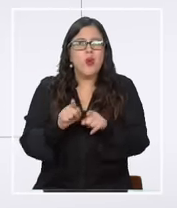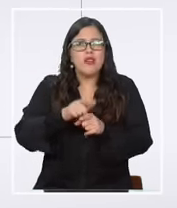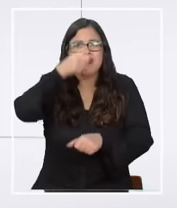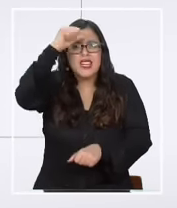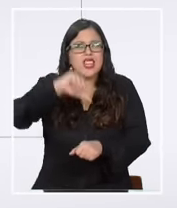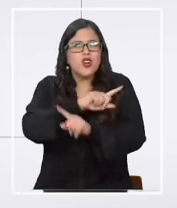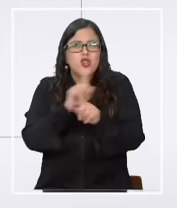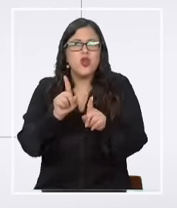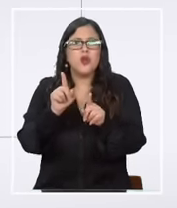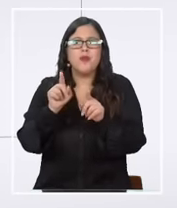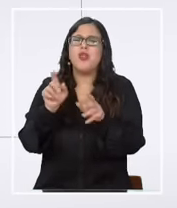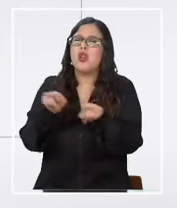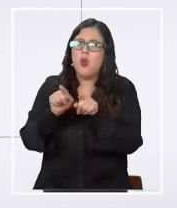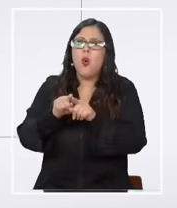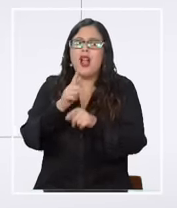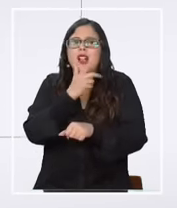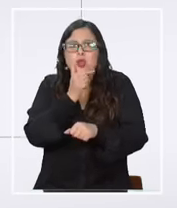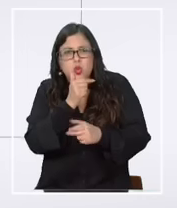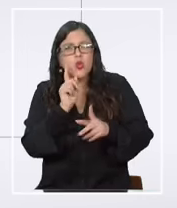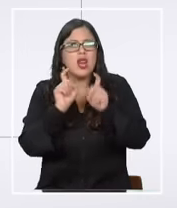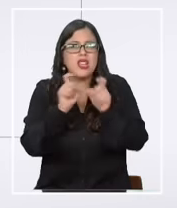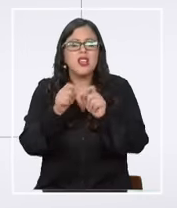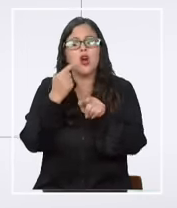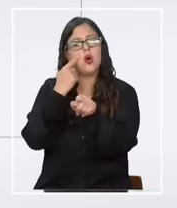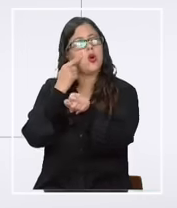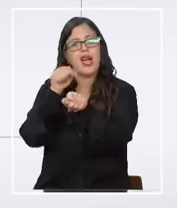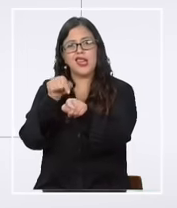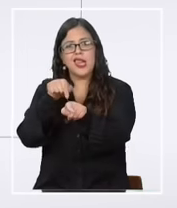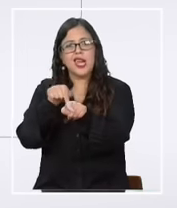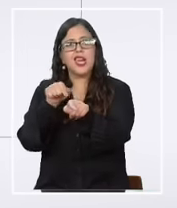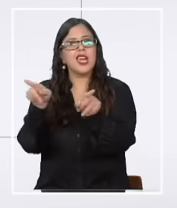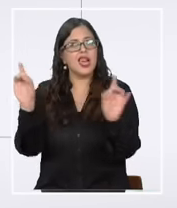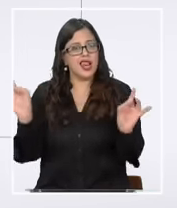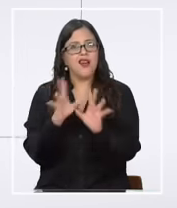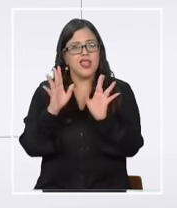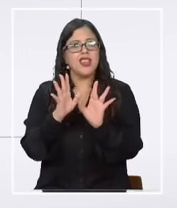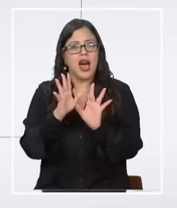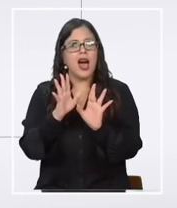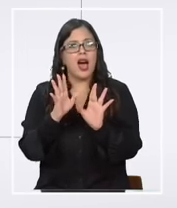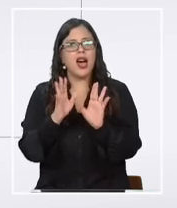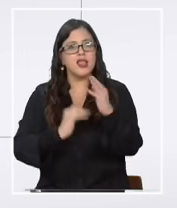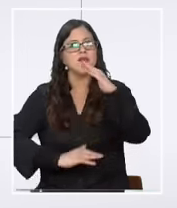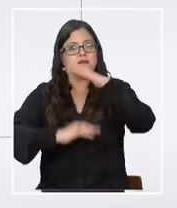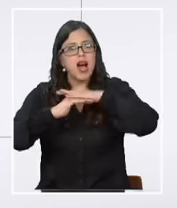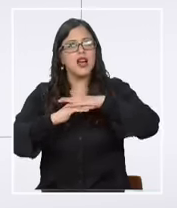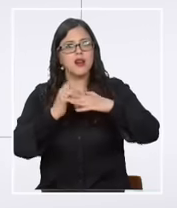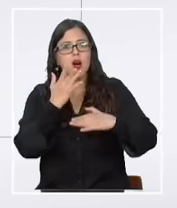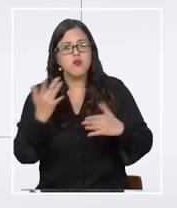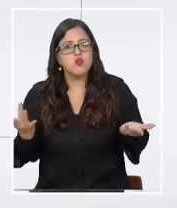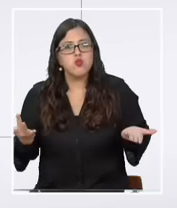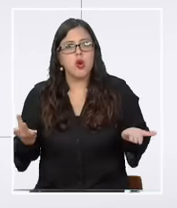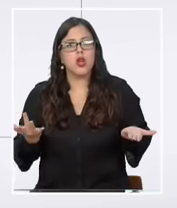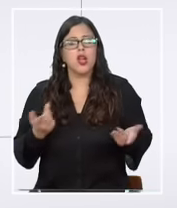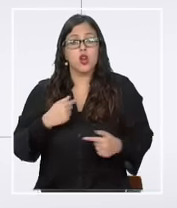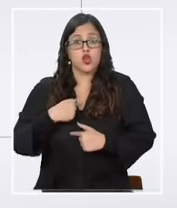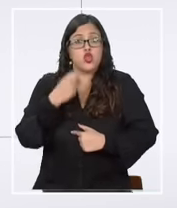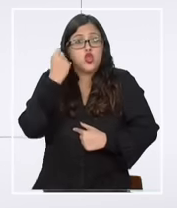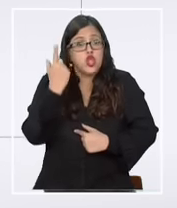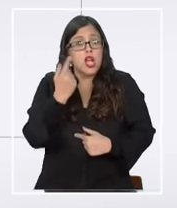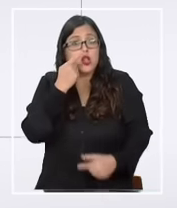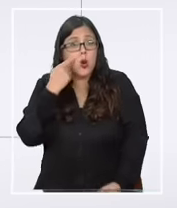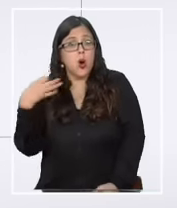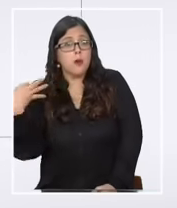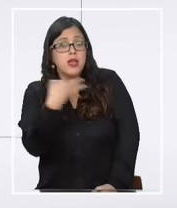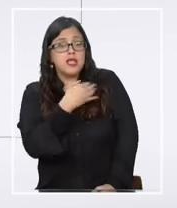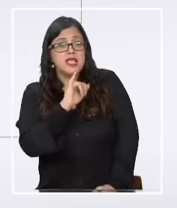pero de cuestionamiento pero evidentemente acá hay una una gravedad máxima porque primero además entiendo que el